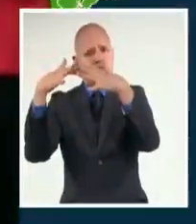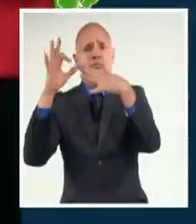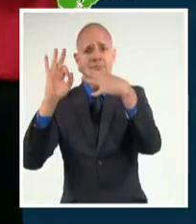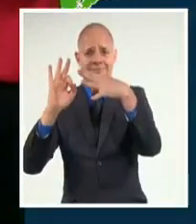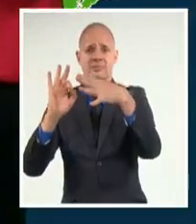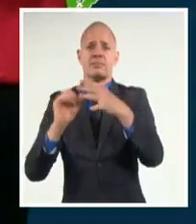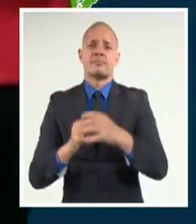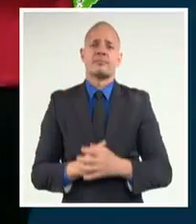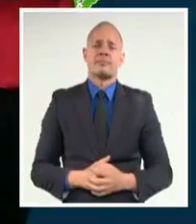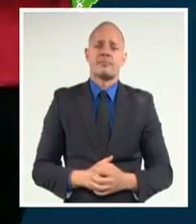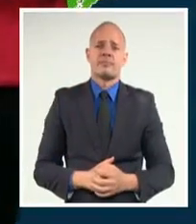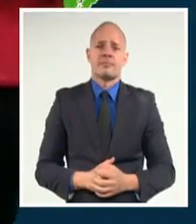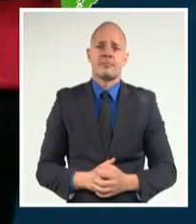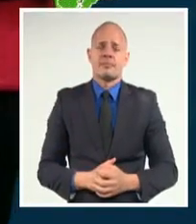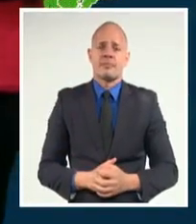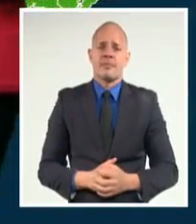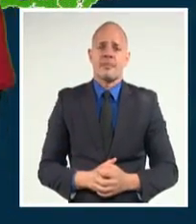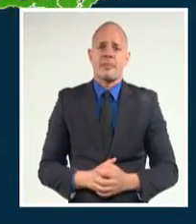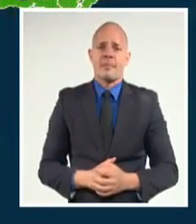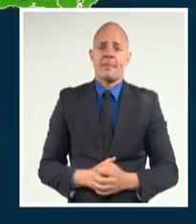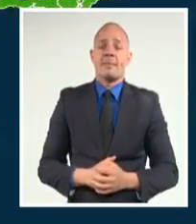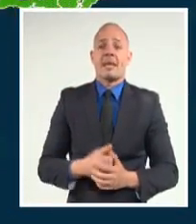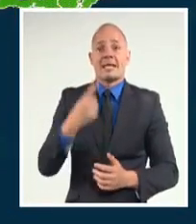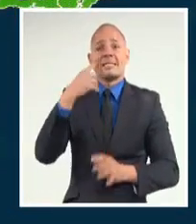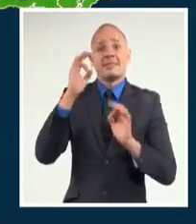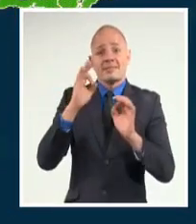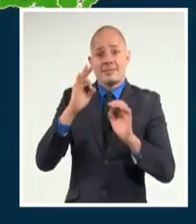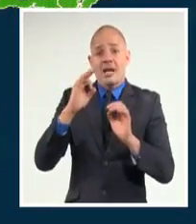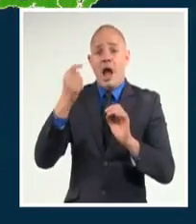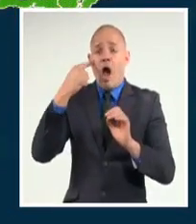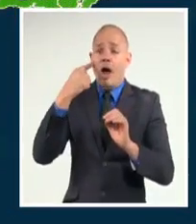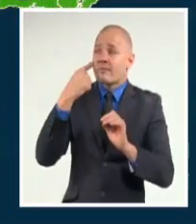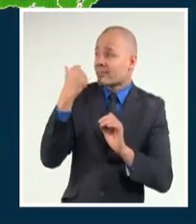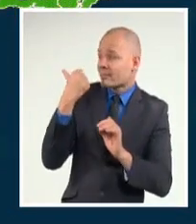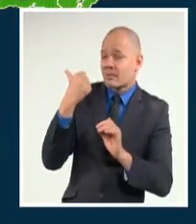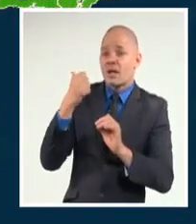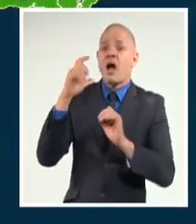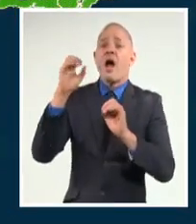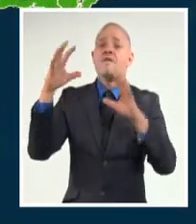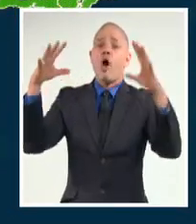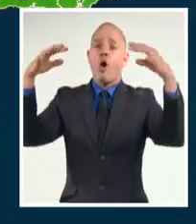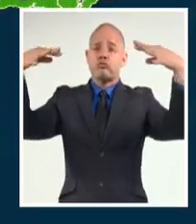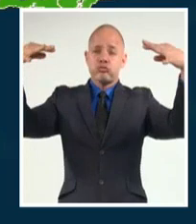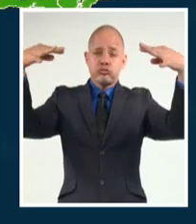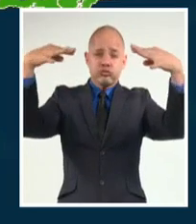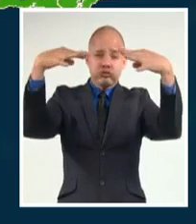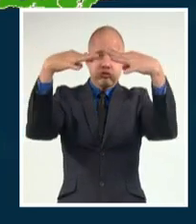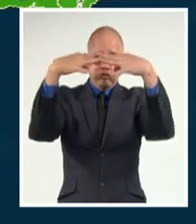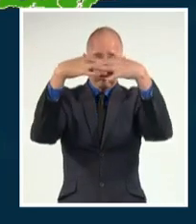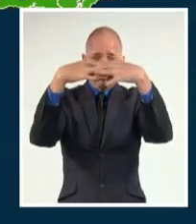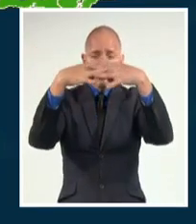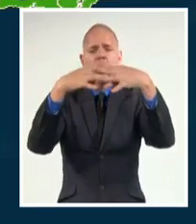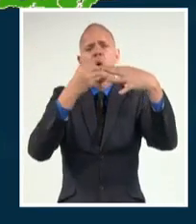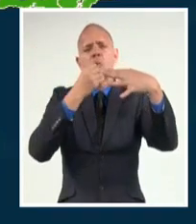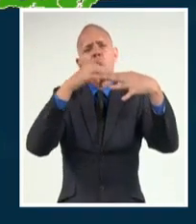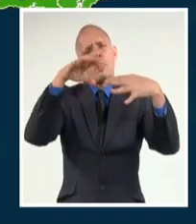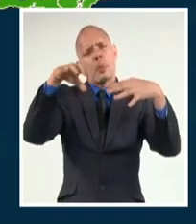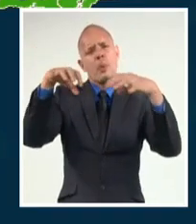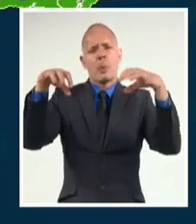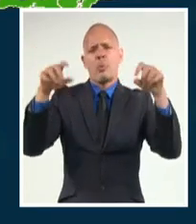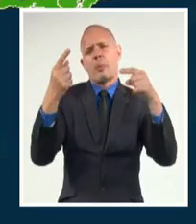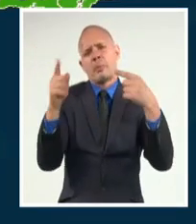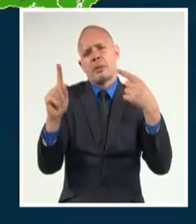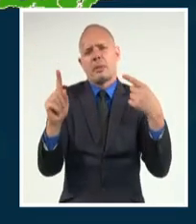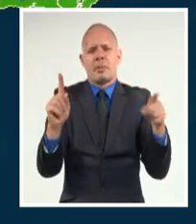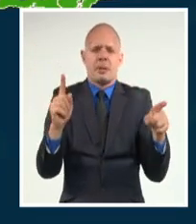a la masa de aire seco y frío. Observen que predominarán los nublados en gran parte de nuestro territorio. Y son posibles algunos chubascos de manera ocasional